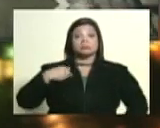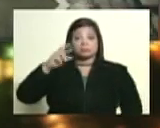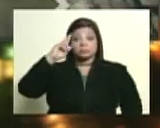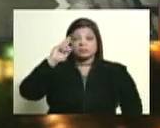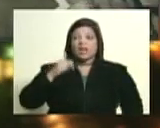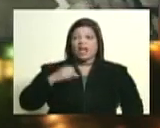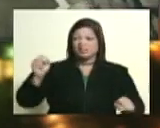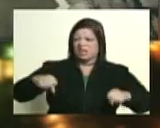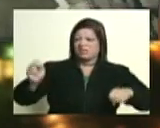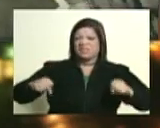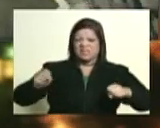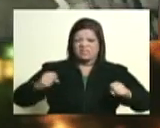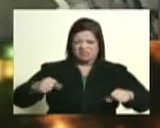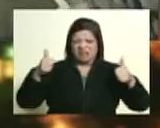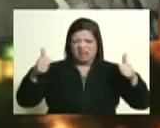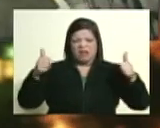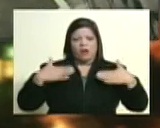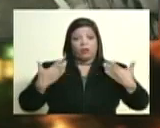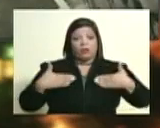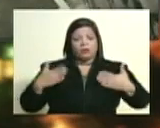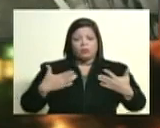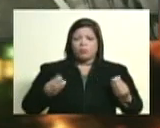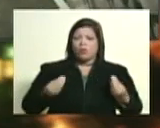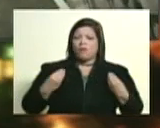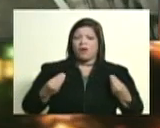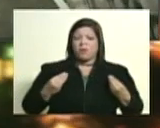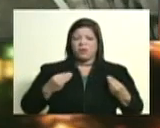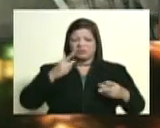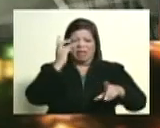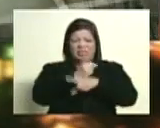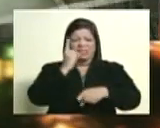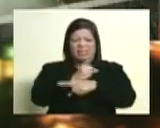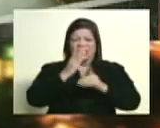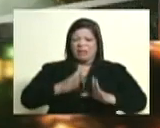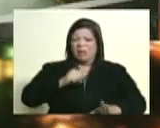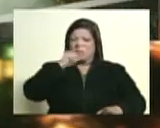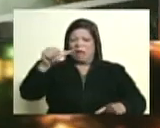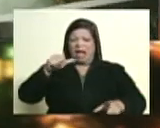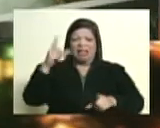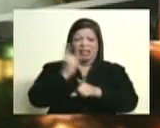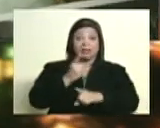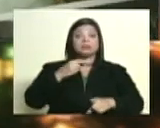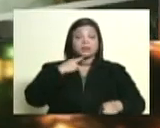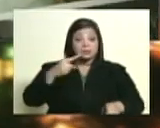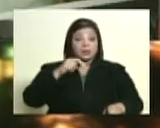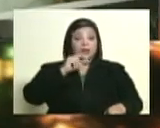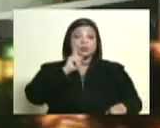muerto al tirano, o algo así. Así es, así es. Lo calificaban de tirano, el cruel, el dictador.